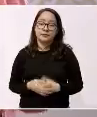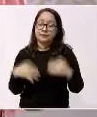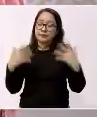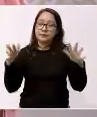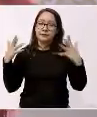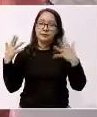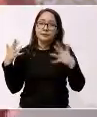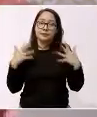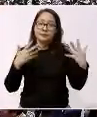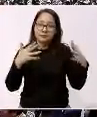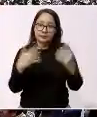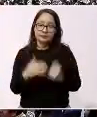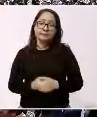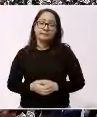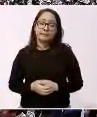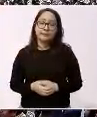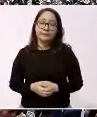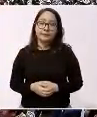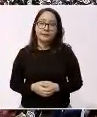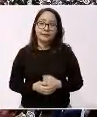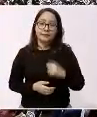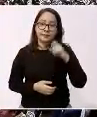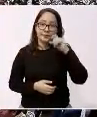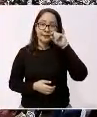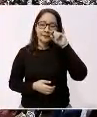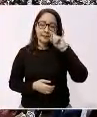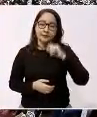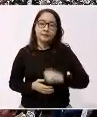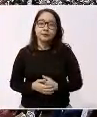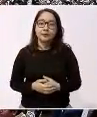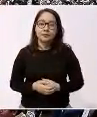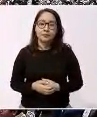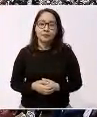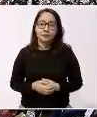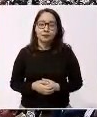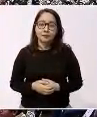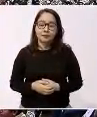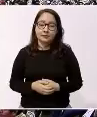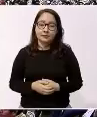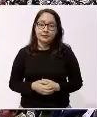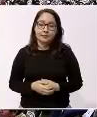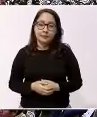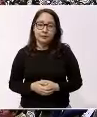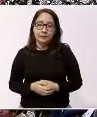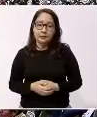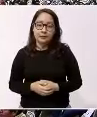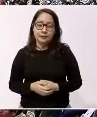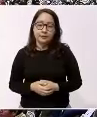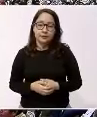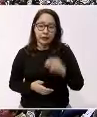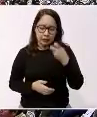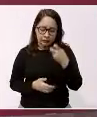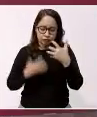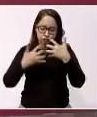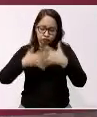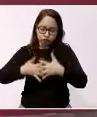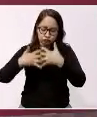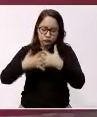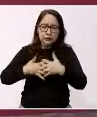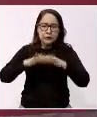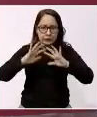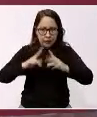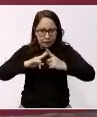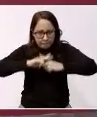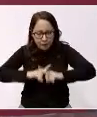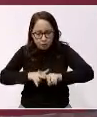Y esa planta ya está produciendo fertilizantes